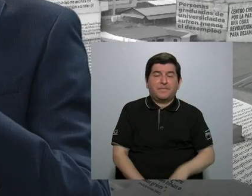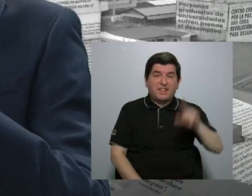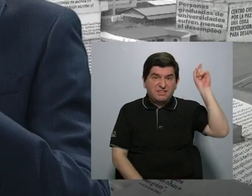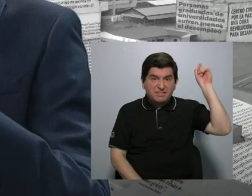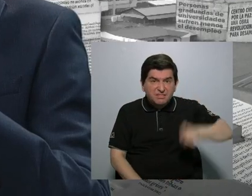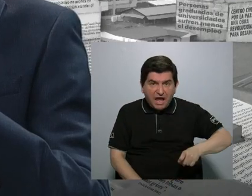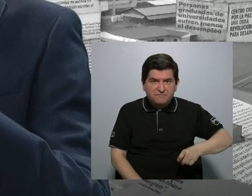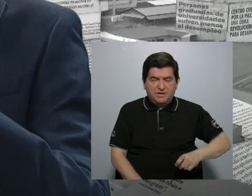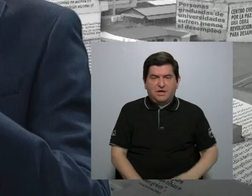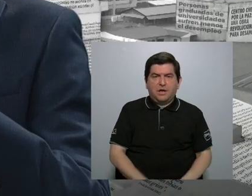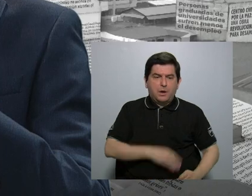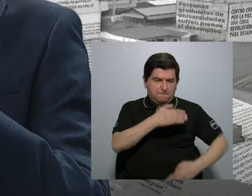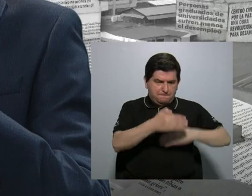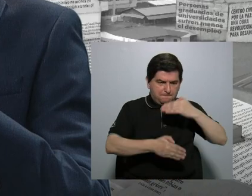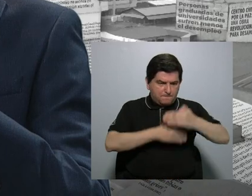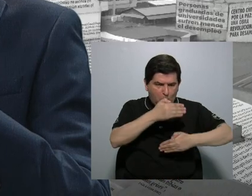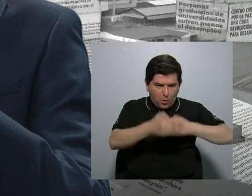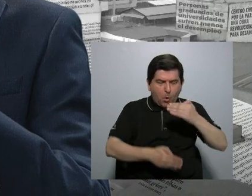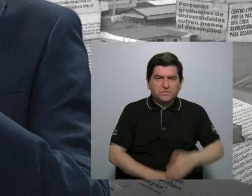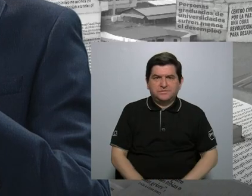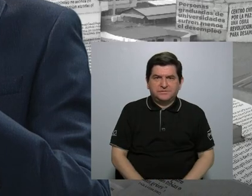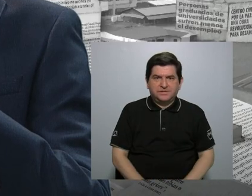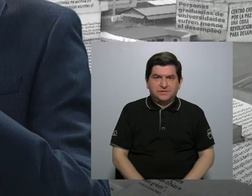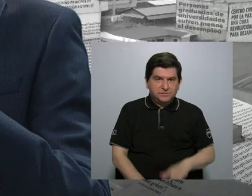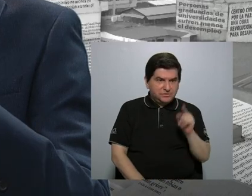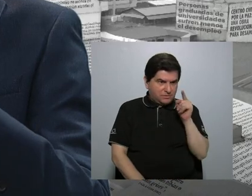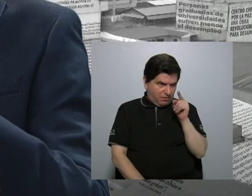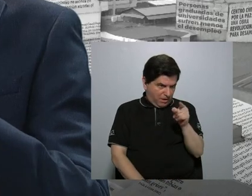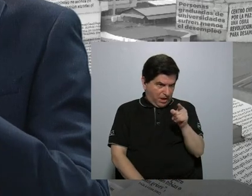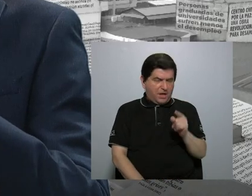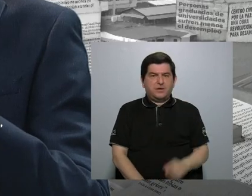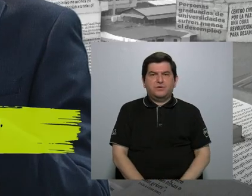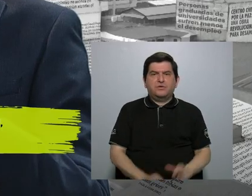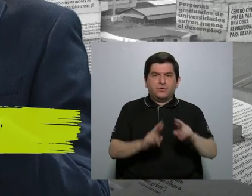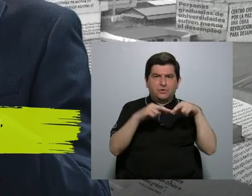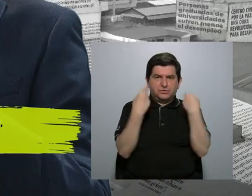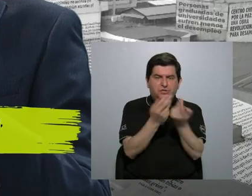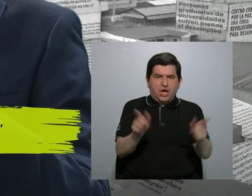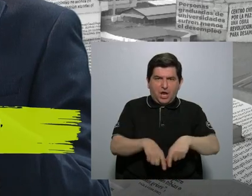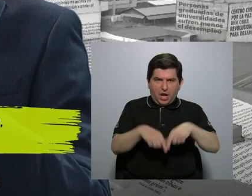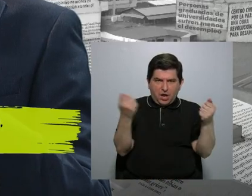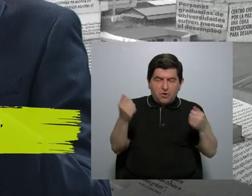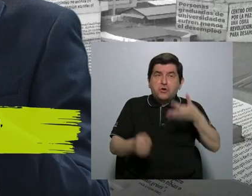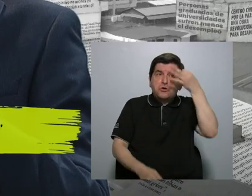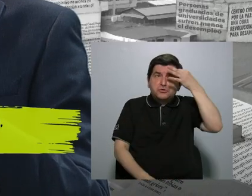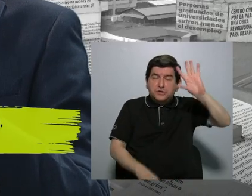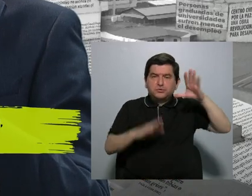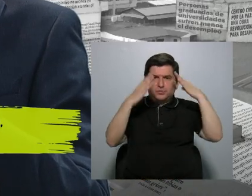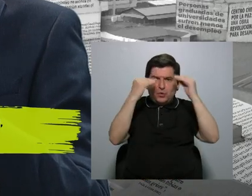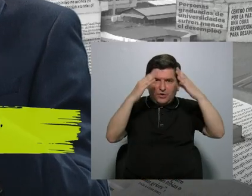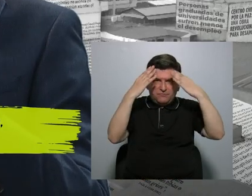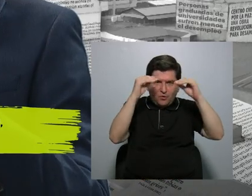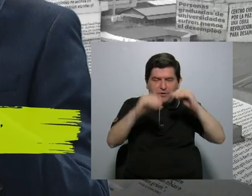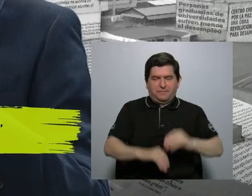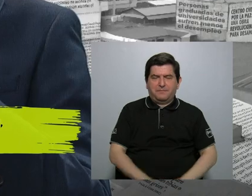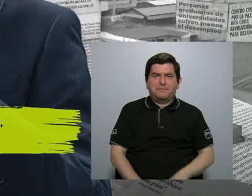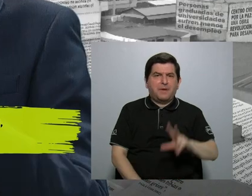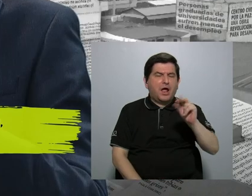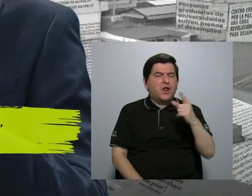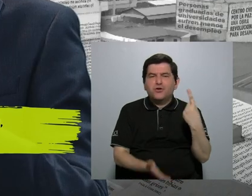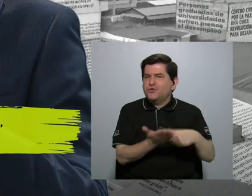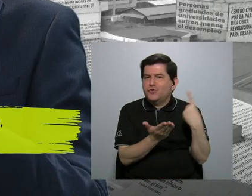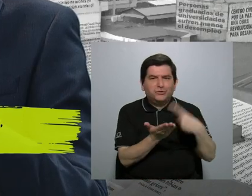haber un proceso en el que ellos, en una conferencia de prensa, ellos suponen que llegan a informar, no a